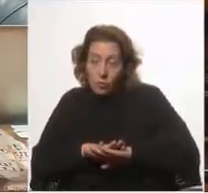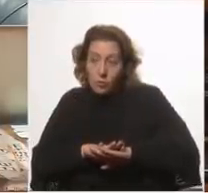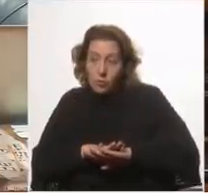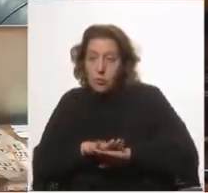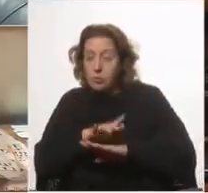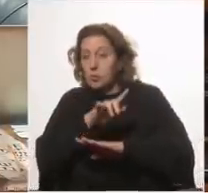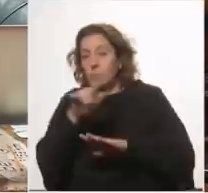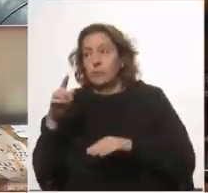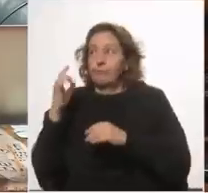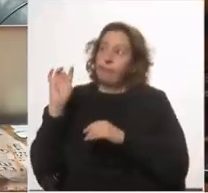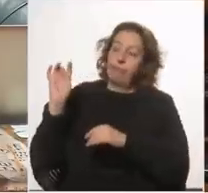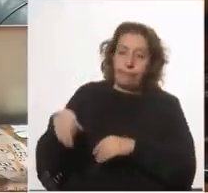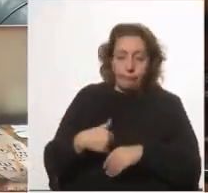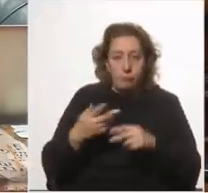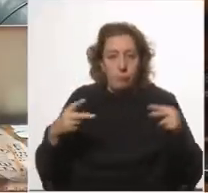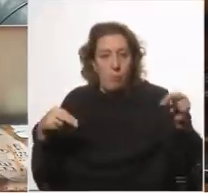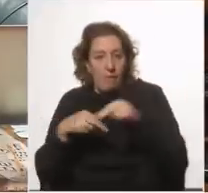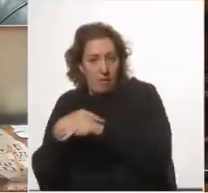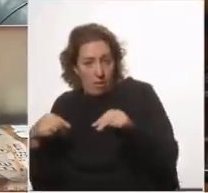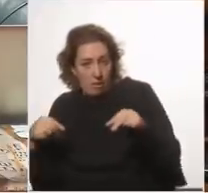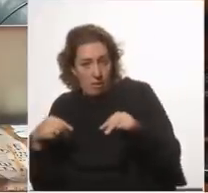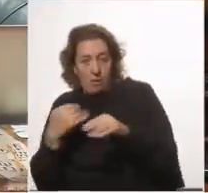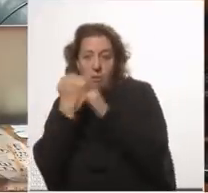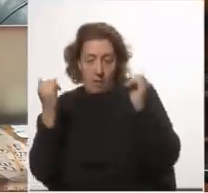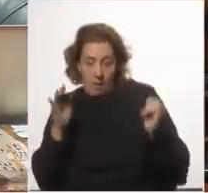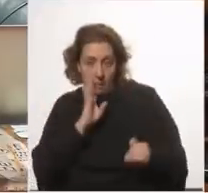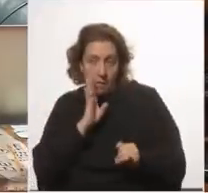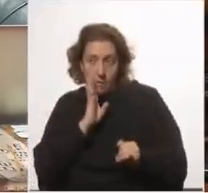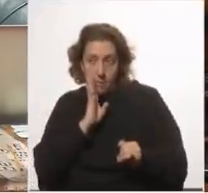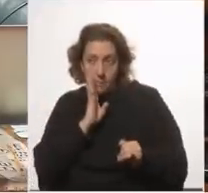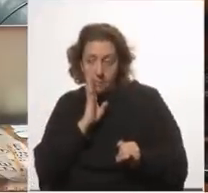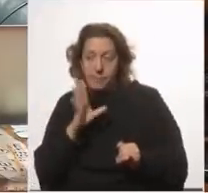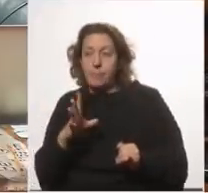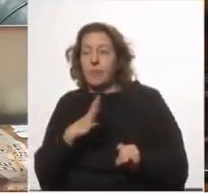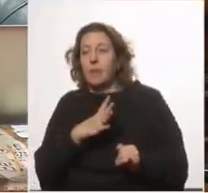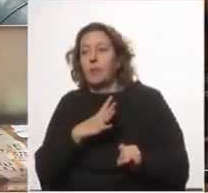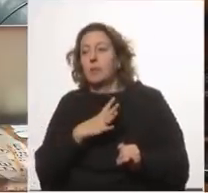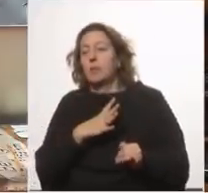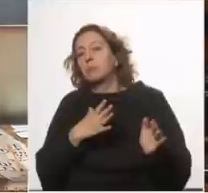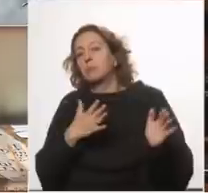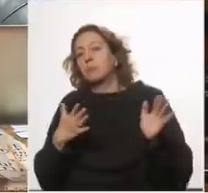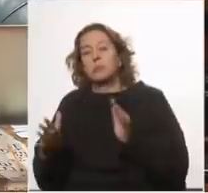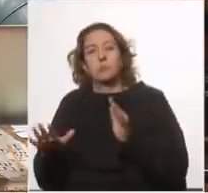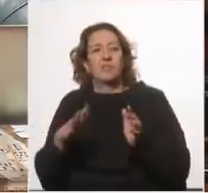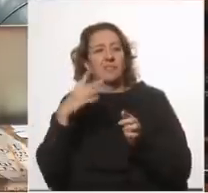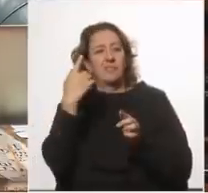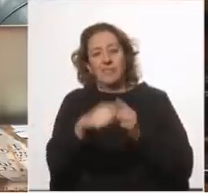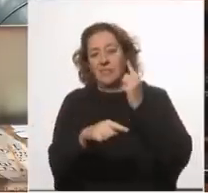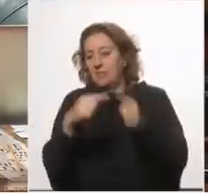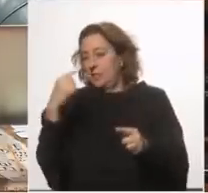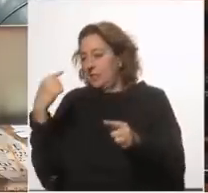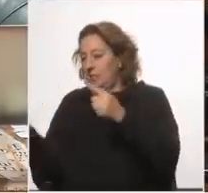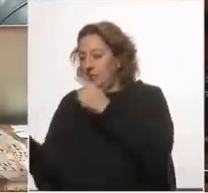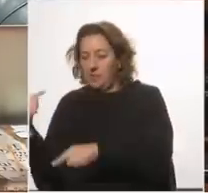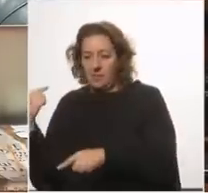no tomada en cuenta la movilidad en el caso del día de la madre tenemos una aproximación que por distintas vías